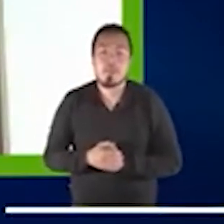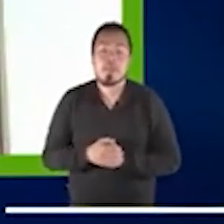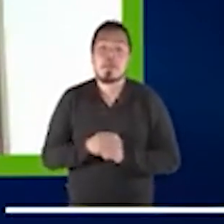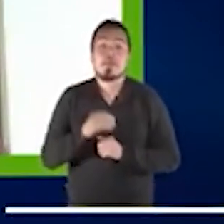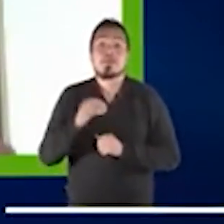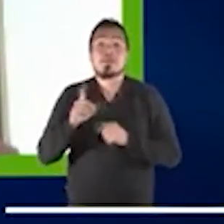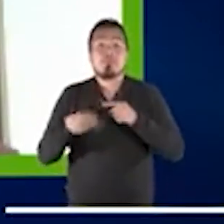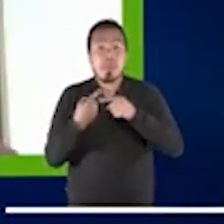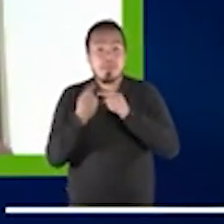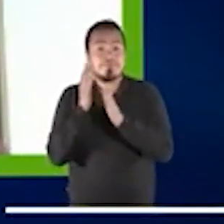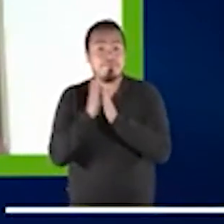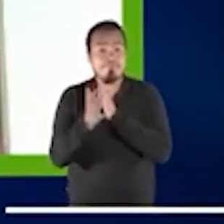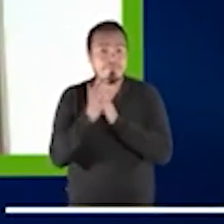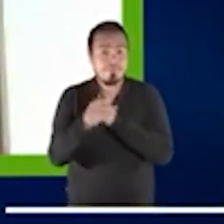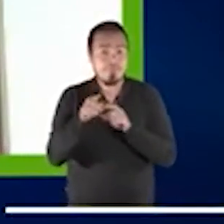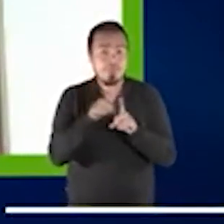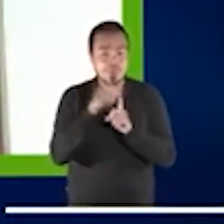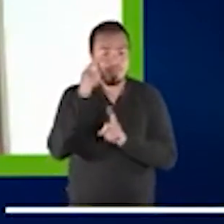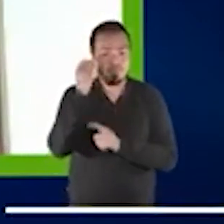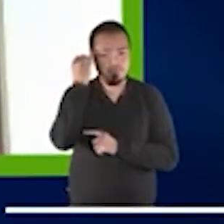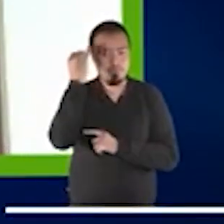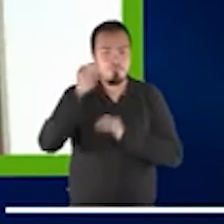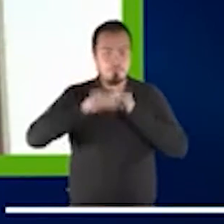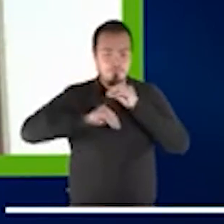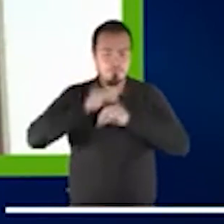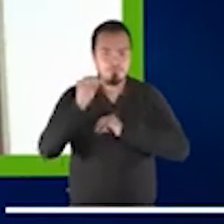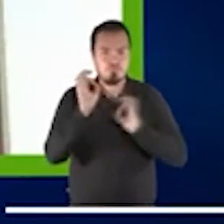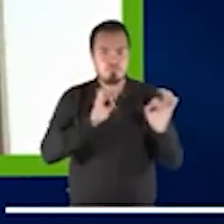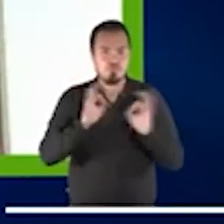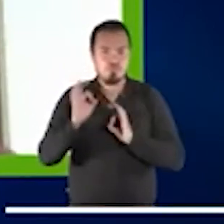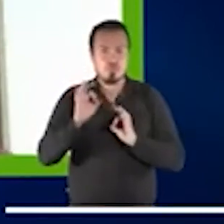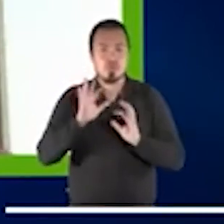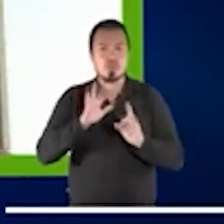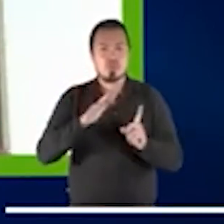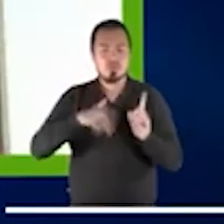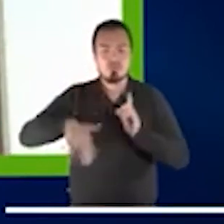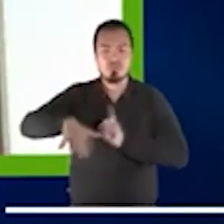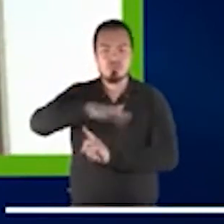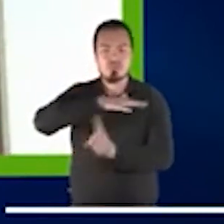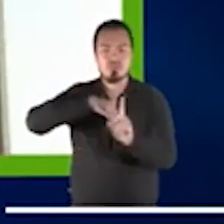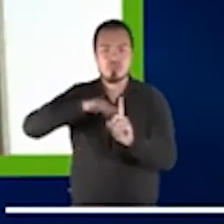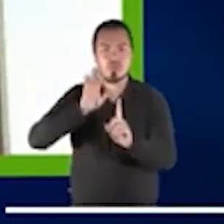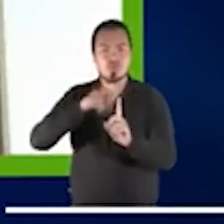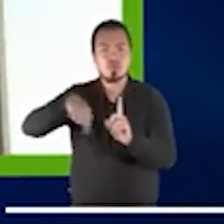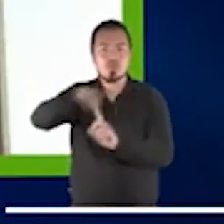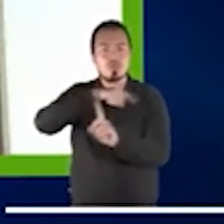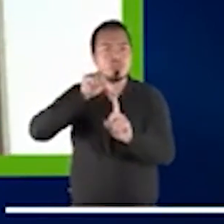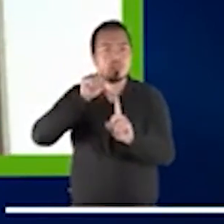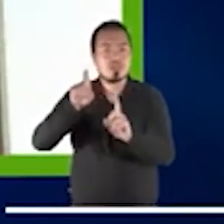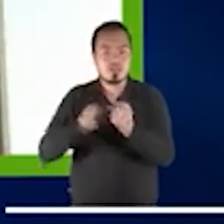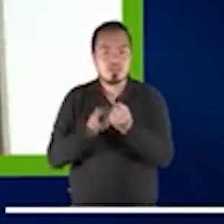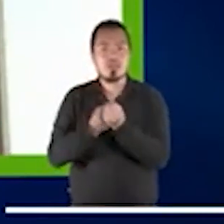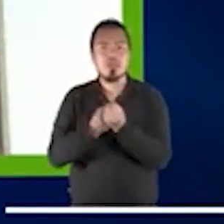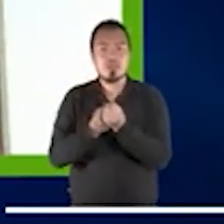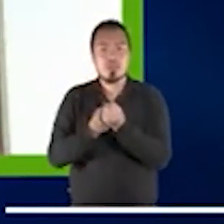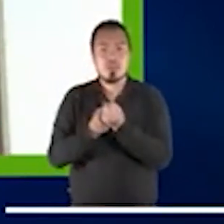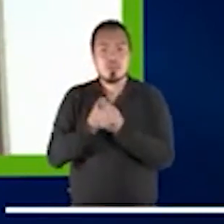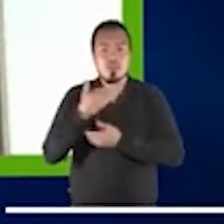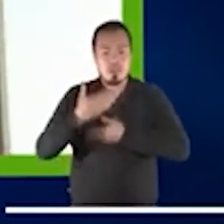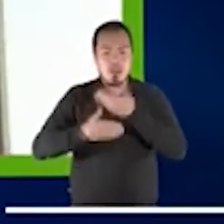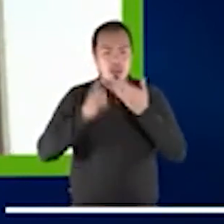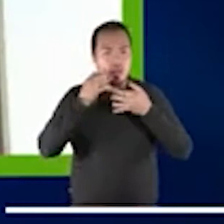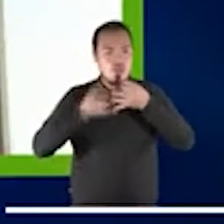de apoyo entonces eso es más a nivel comunitario de prácticas restaurativas donde estamos hablando de justicia restaurativa aquí